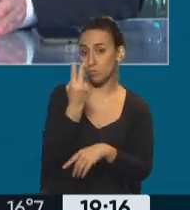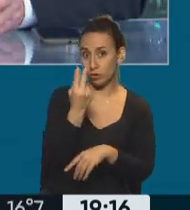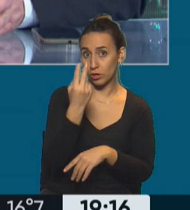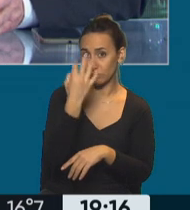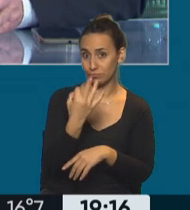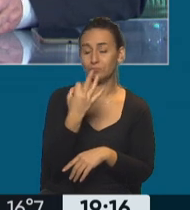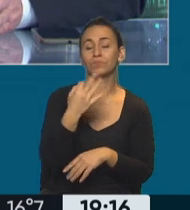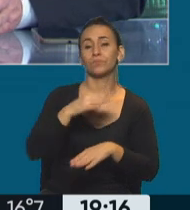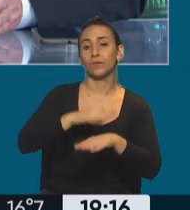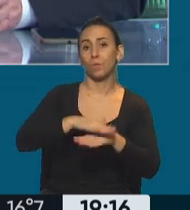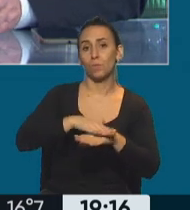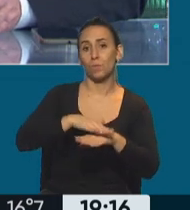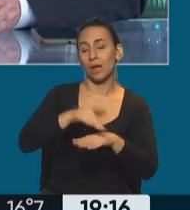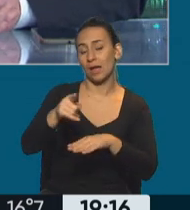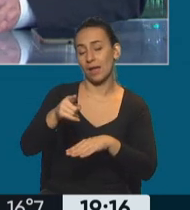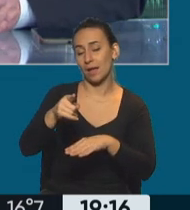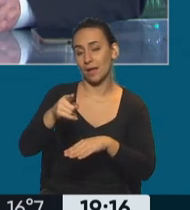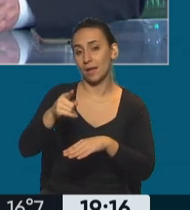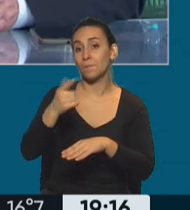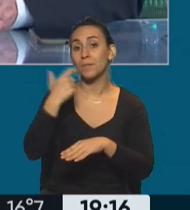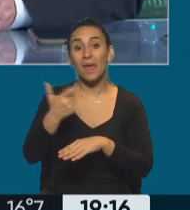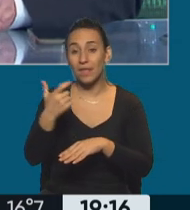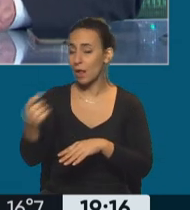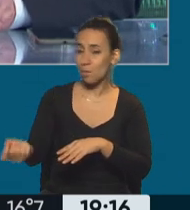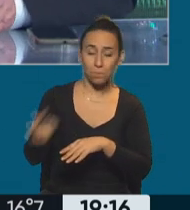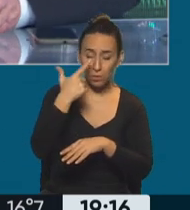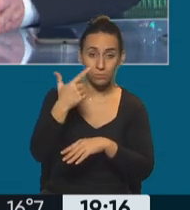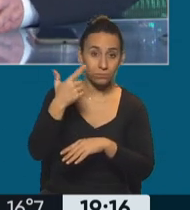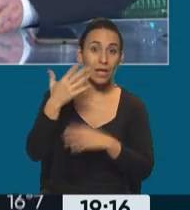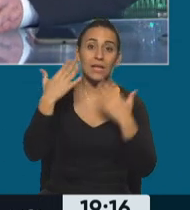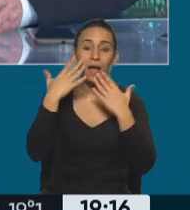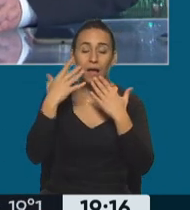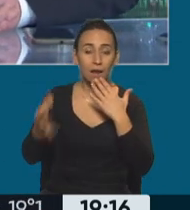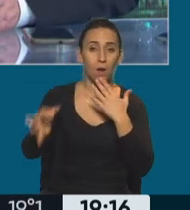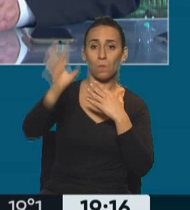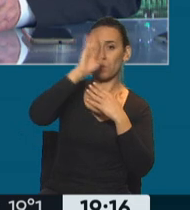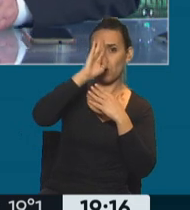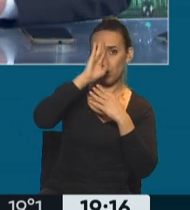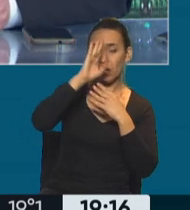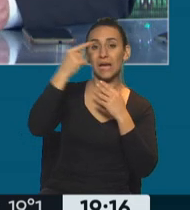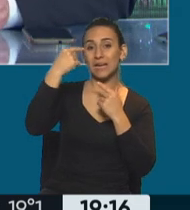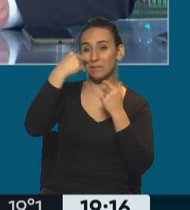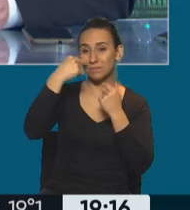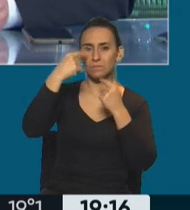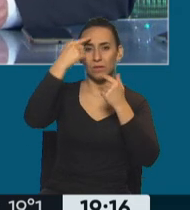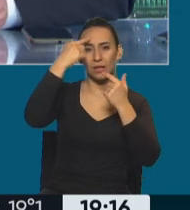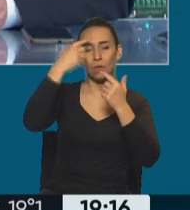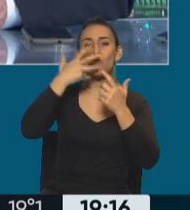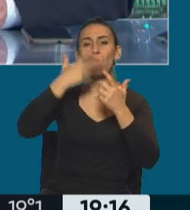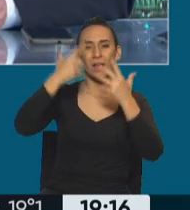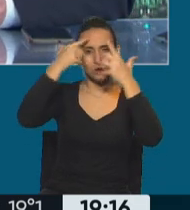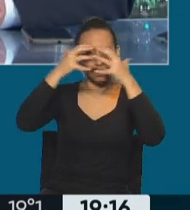fractura de cráneo fue el piedrazo Así que efectivamente quien arrojó la piedra terminó matando casi de manera